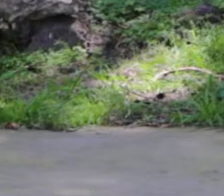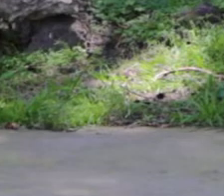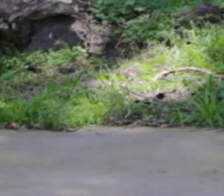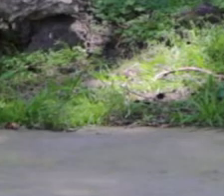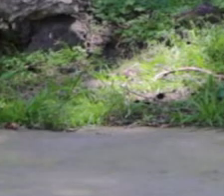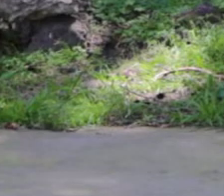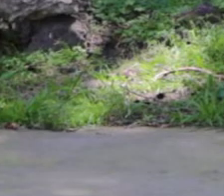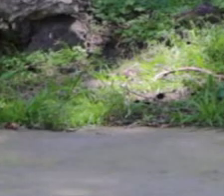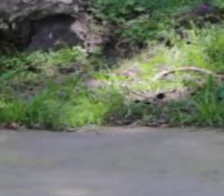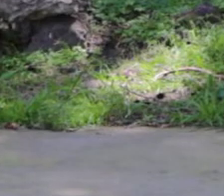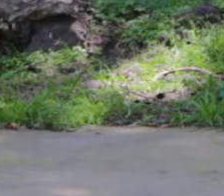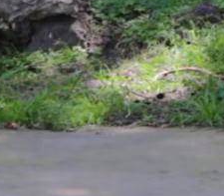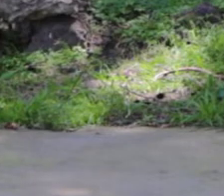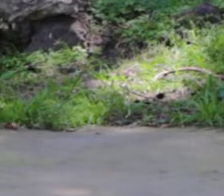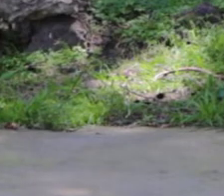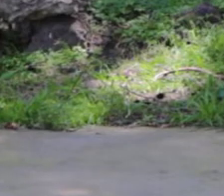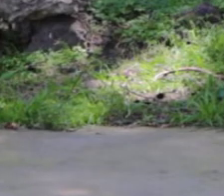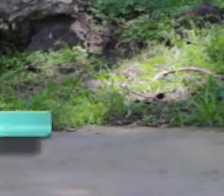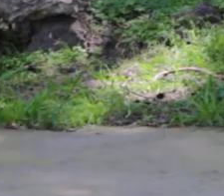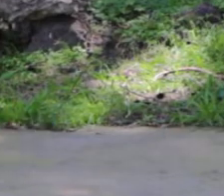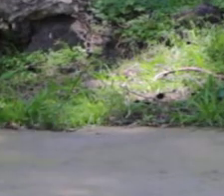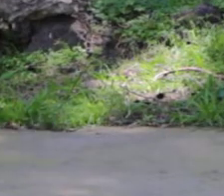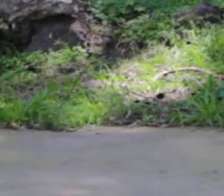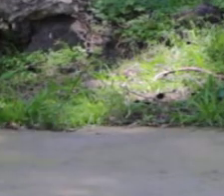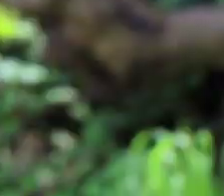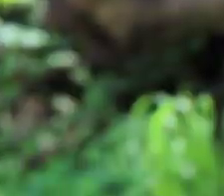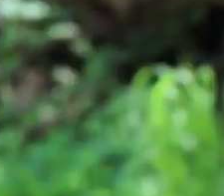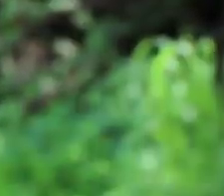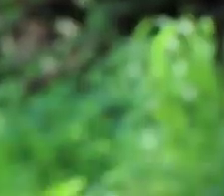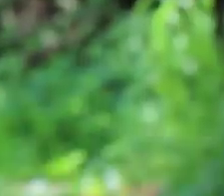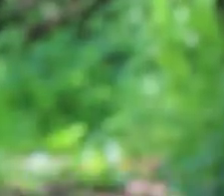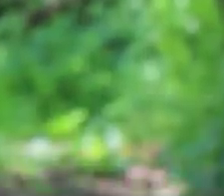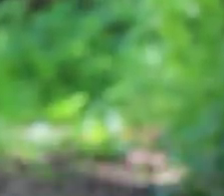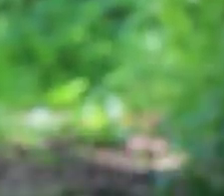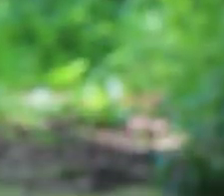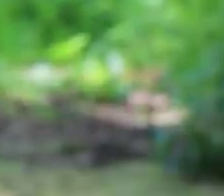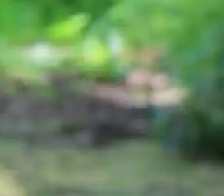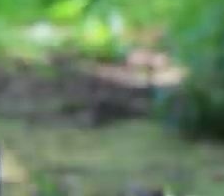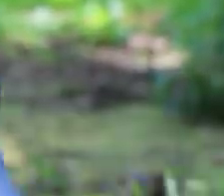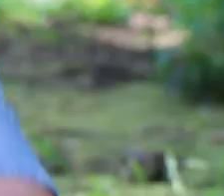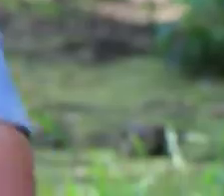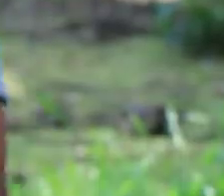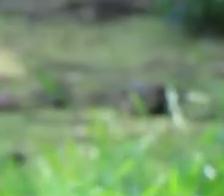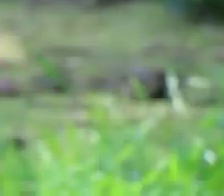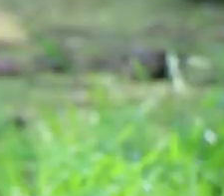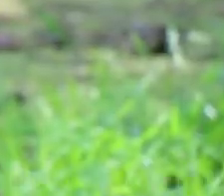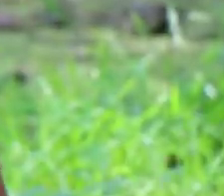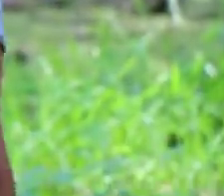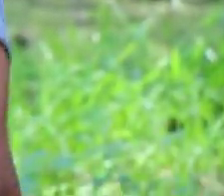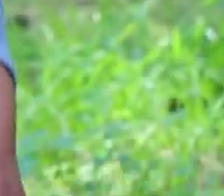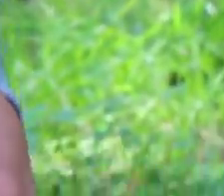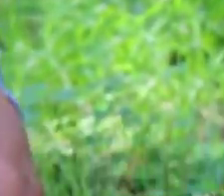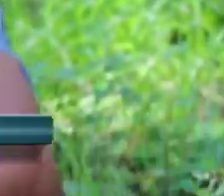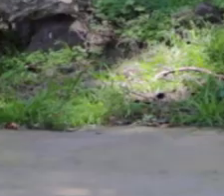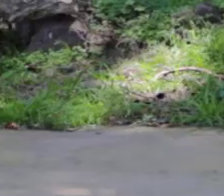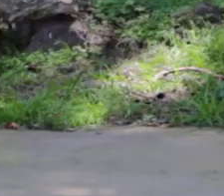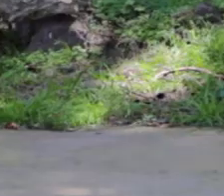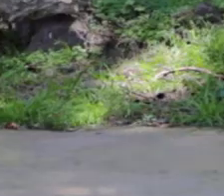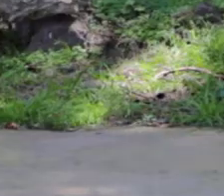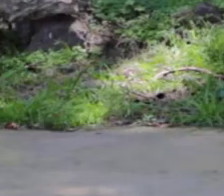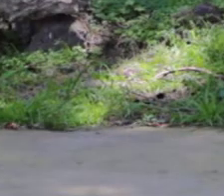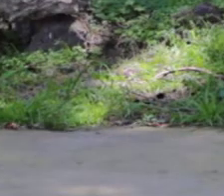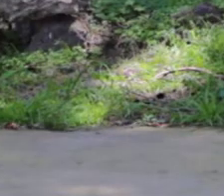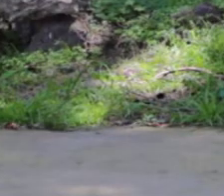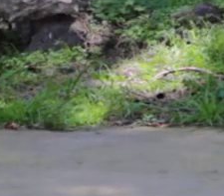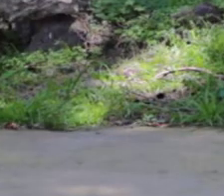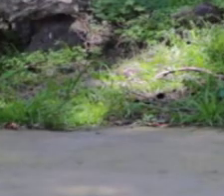flexionamos. Muy bien. Exactamente ahí. Muy bien hecho, ya ir. Ahí bien. Una más. Bien. Otra